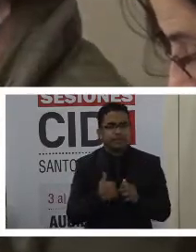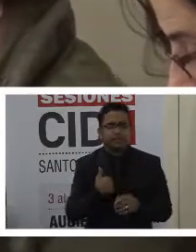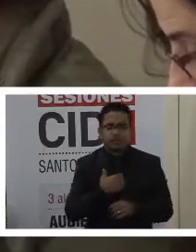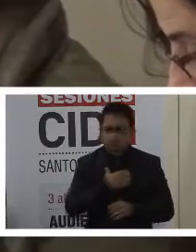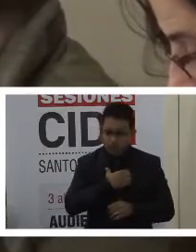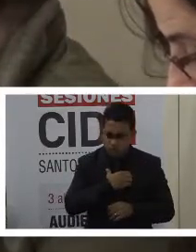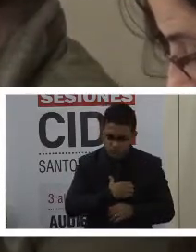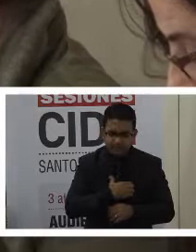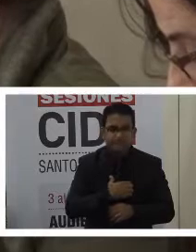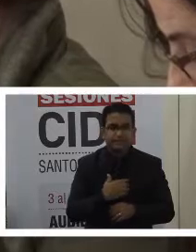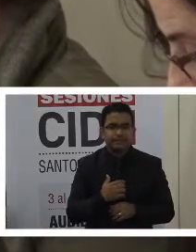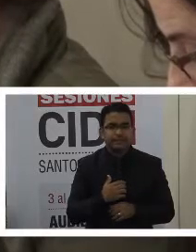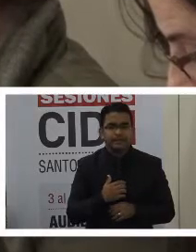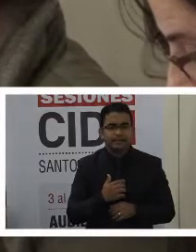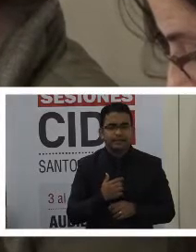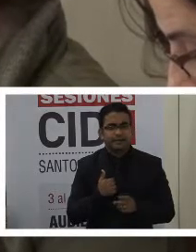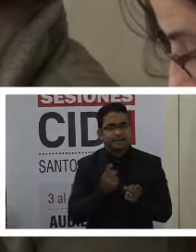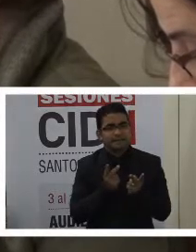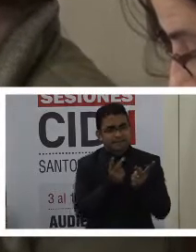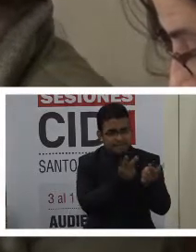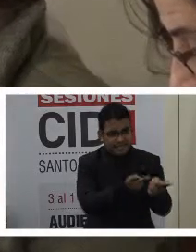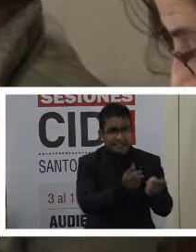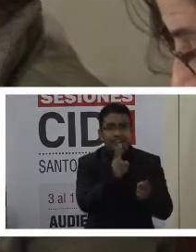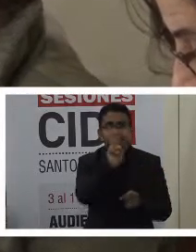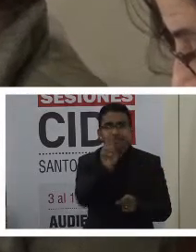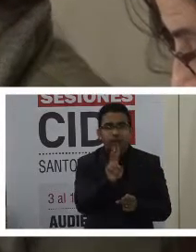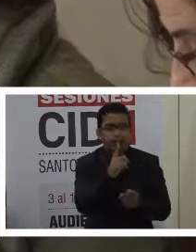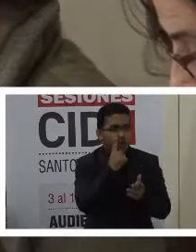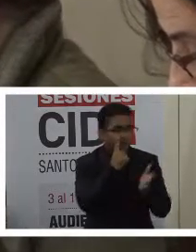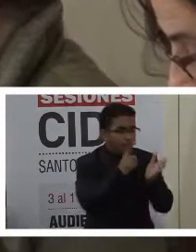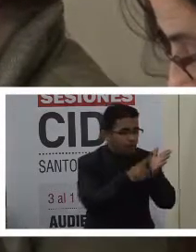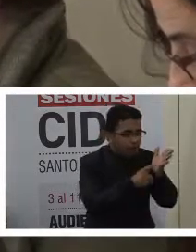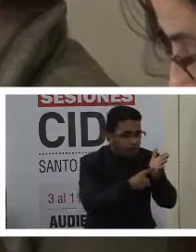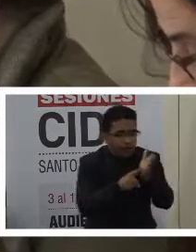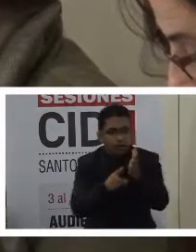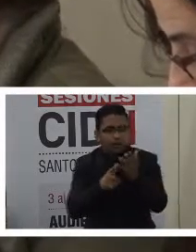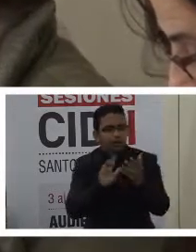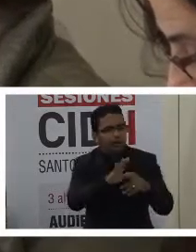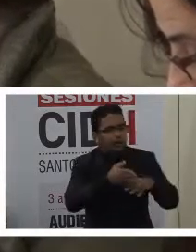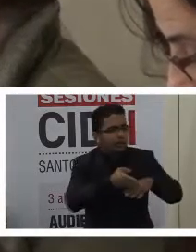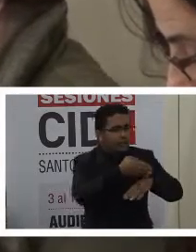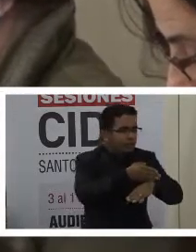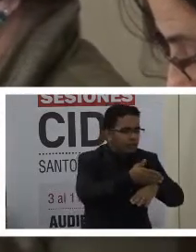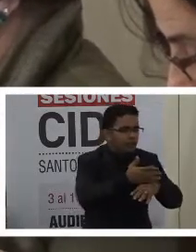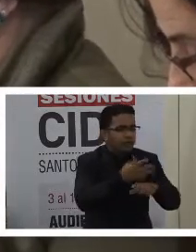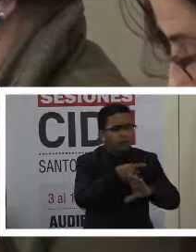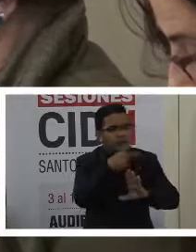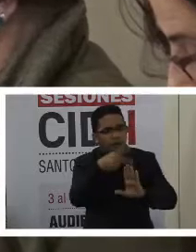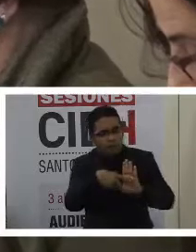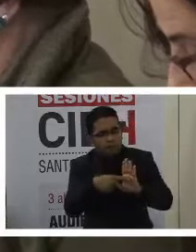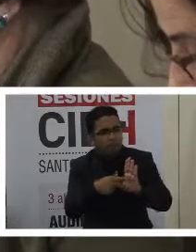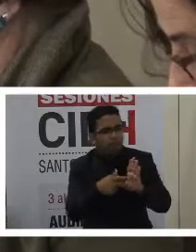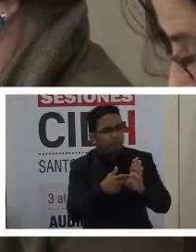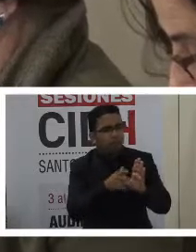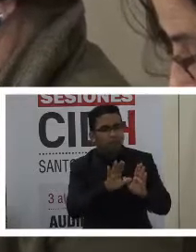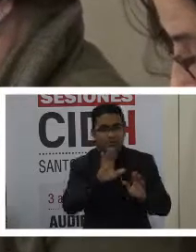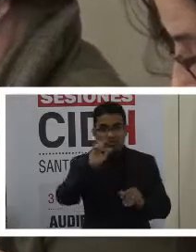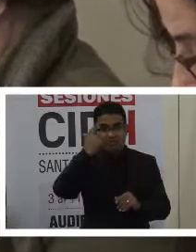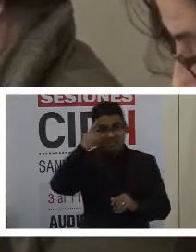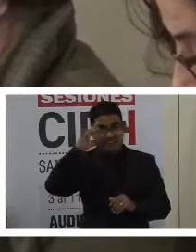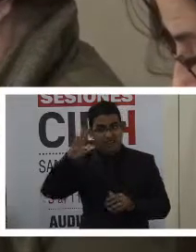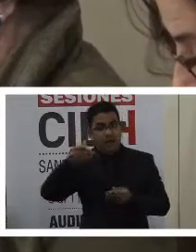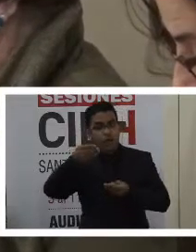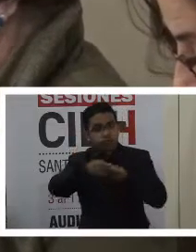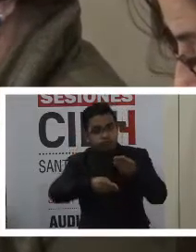poder visitar Venezuela y constatar los avances y programas que el Estado nos ha